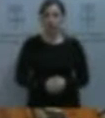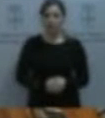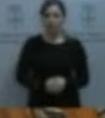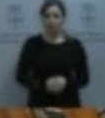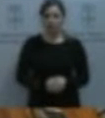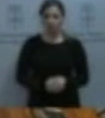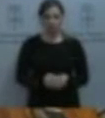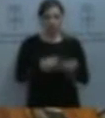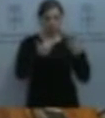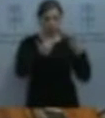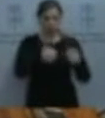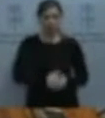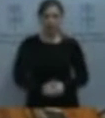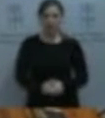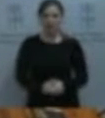Muchas gracias.